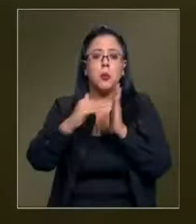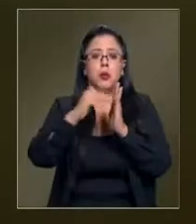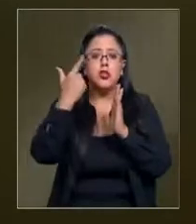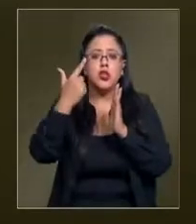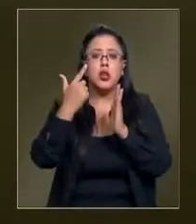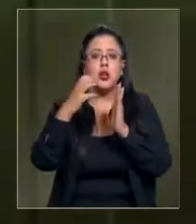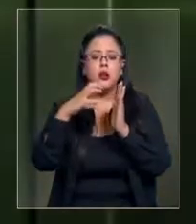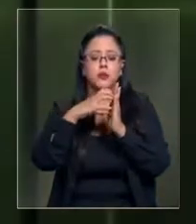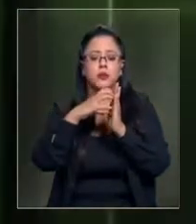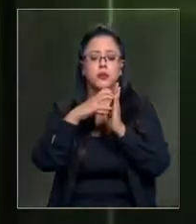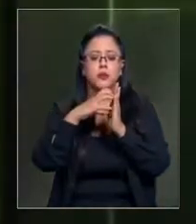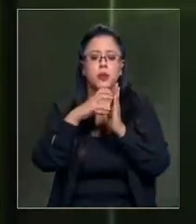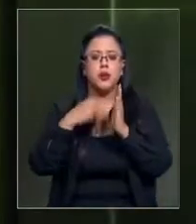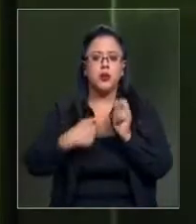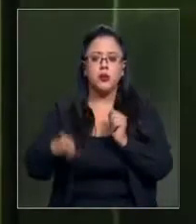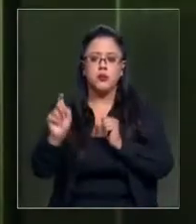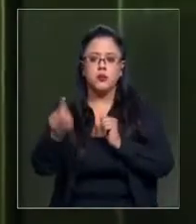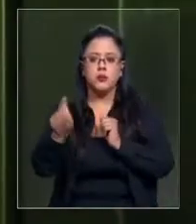campana de emergencia.